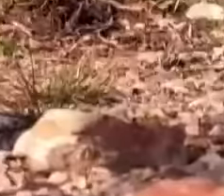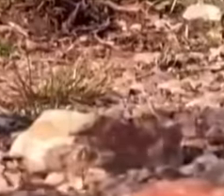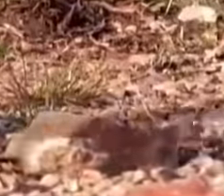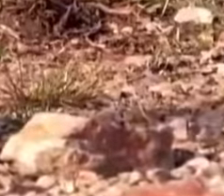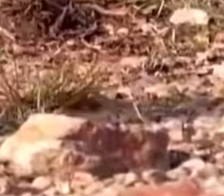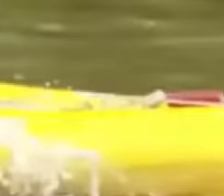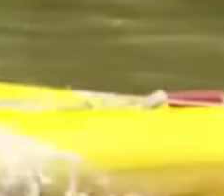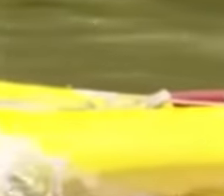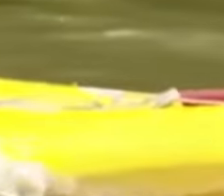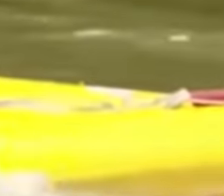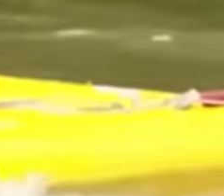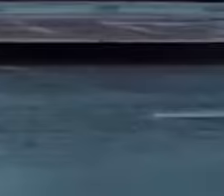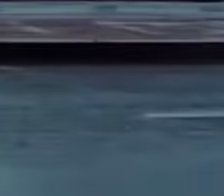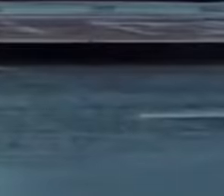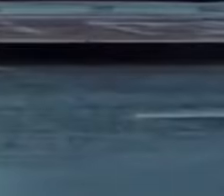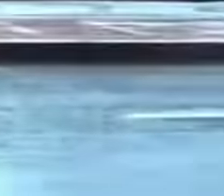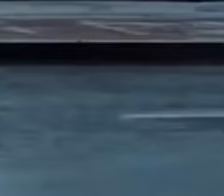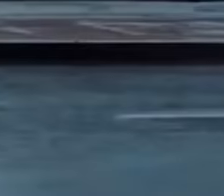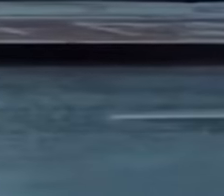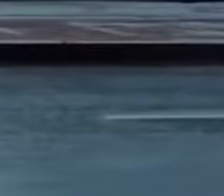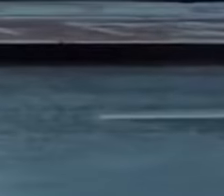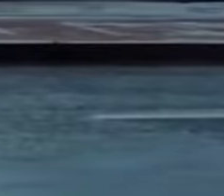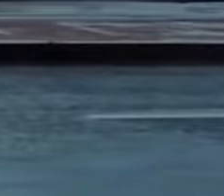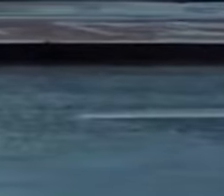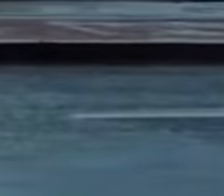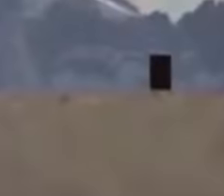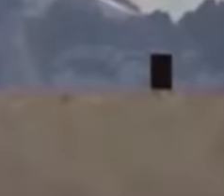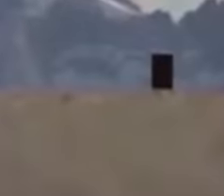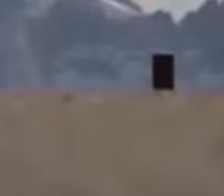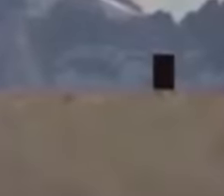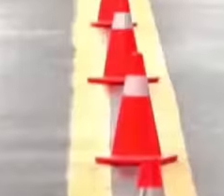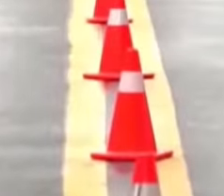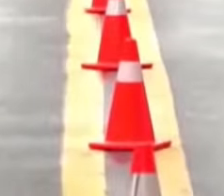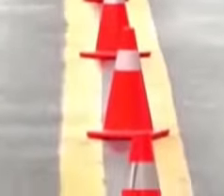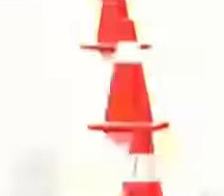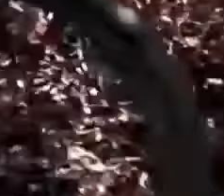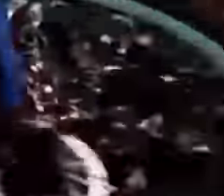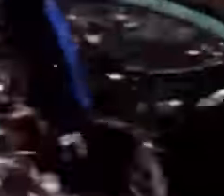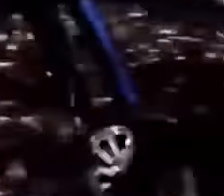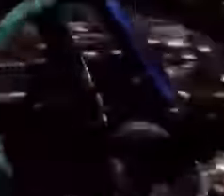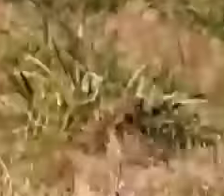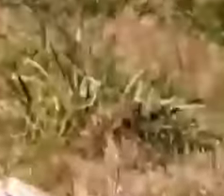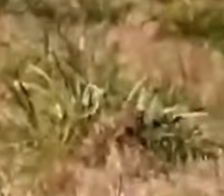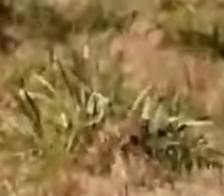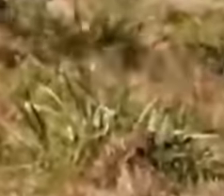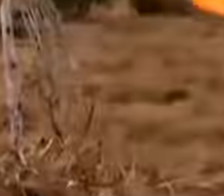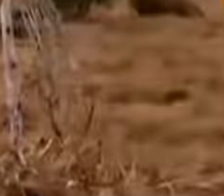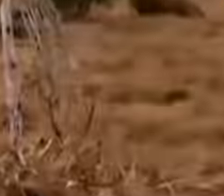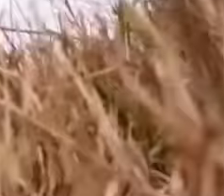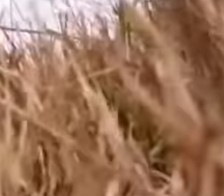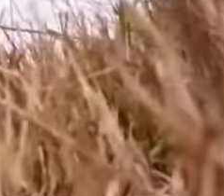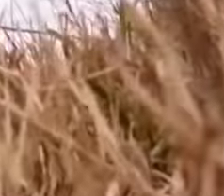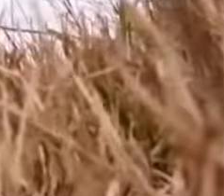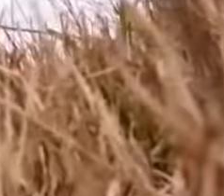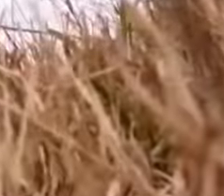No importa la hora. No importa el frío o la lluvia. Nada nos detiene.